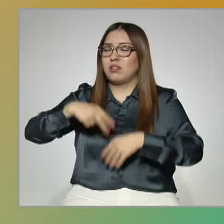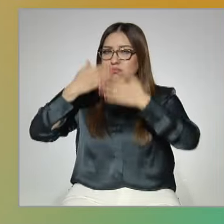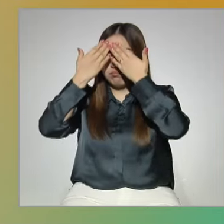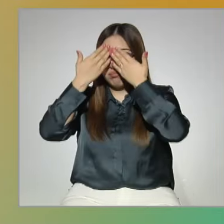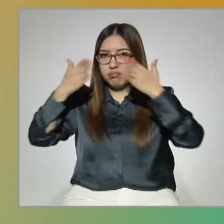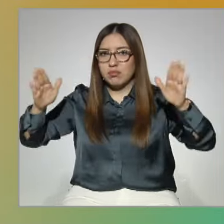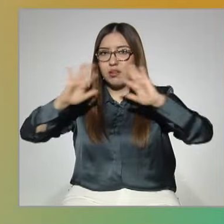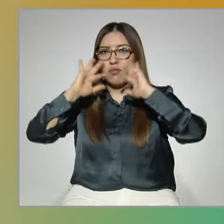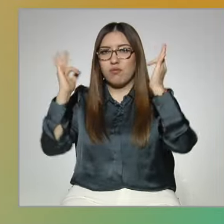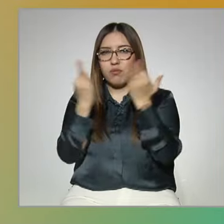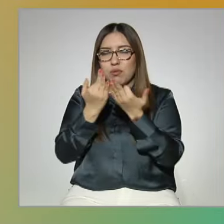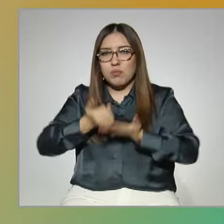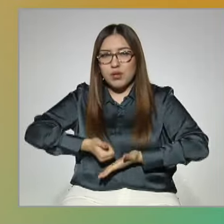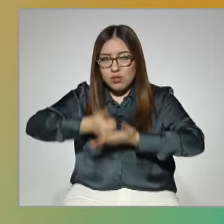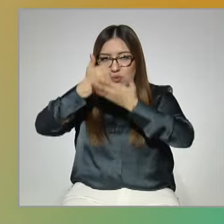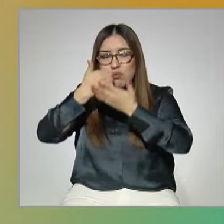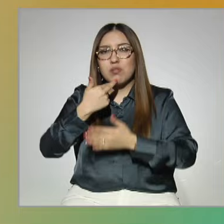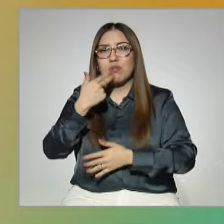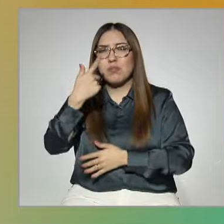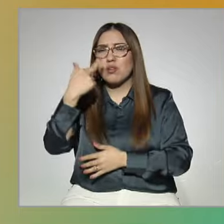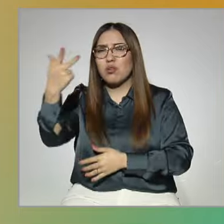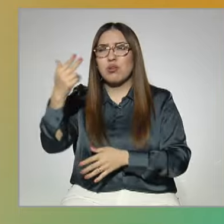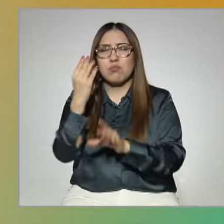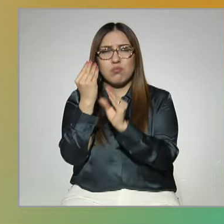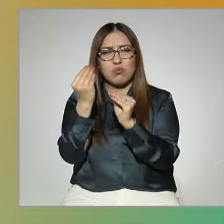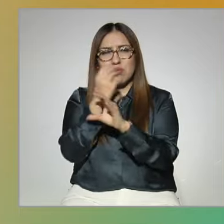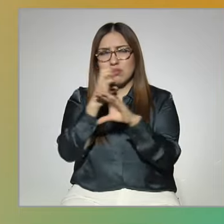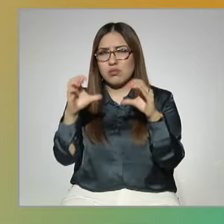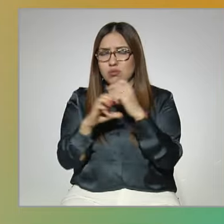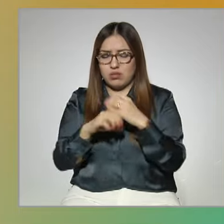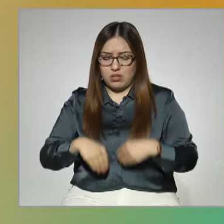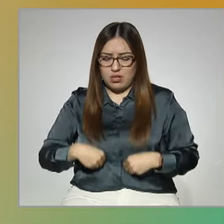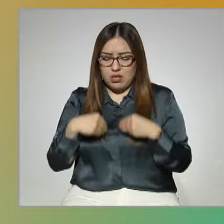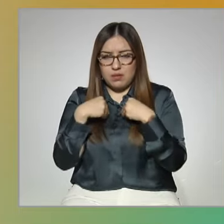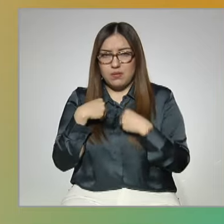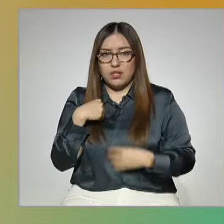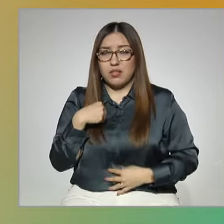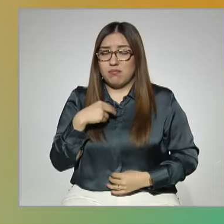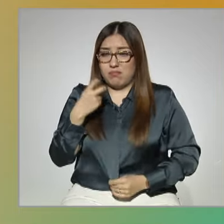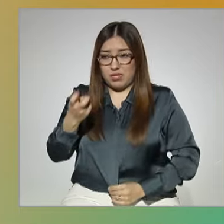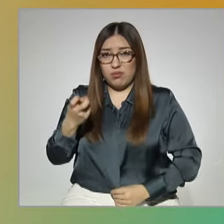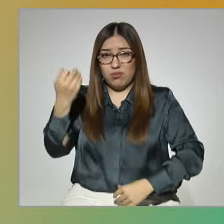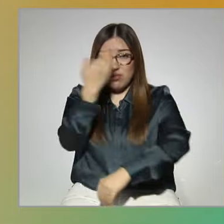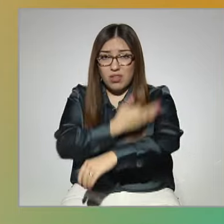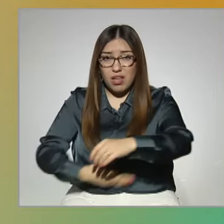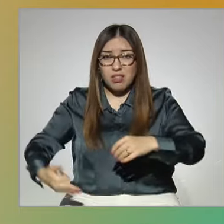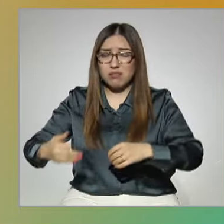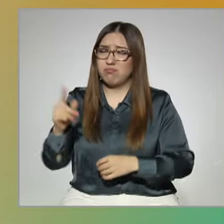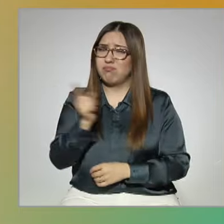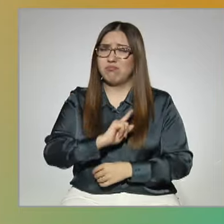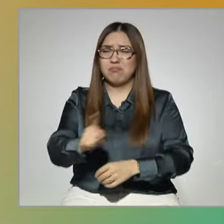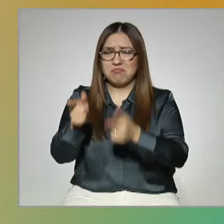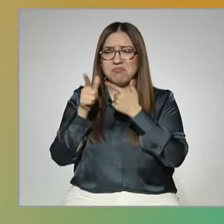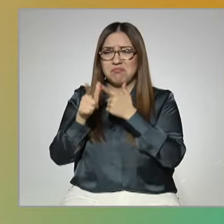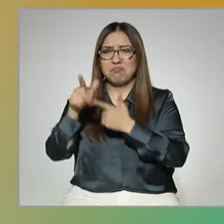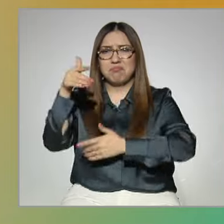maneras. Aspiras a mejorar en muchos aspectos de tu vida y nunca es tarde para seguir aprendiendo.